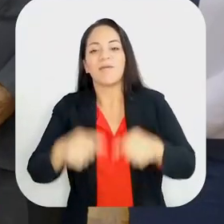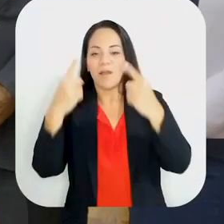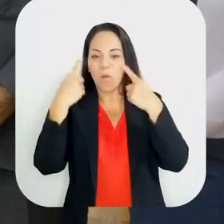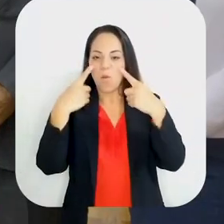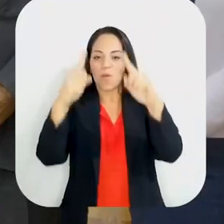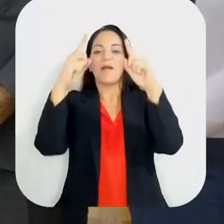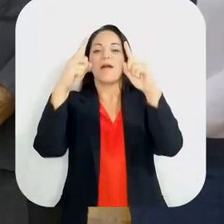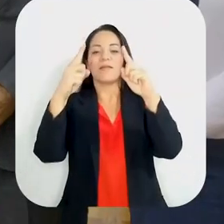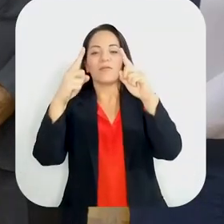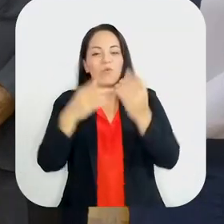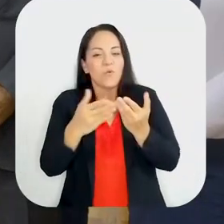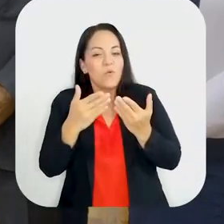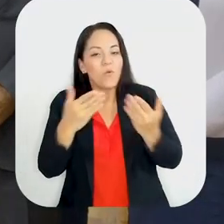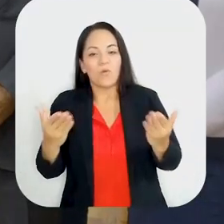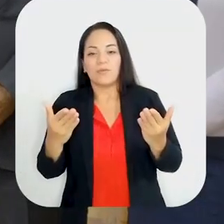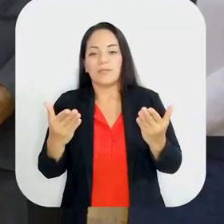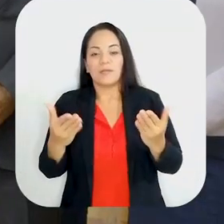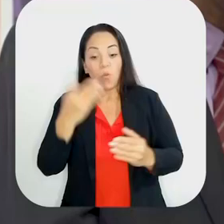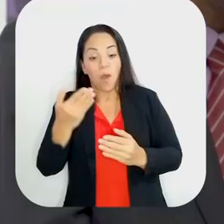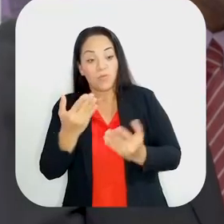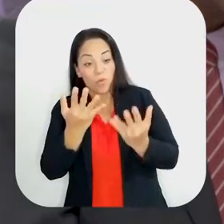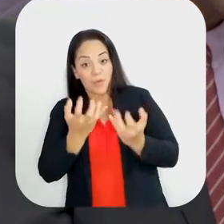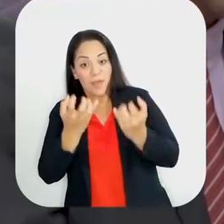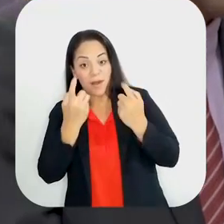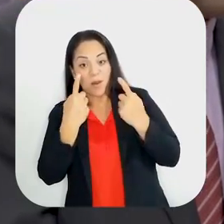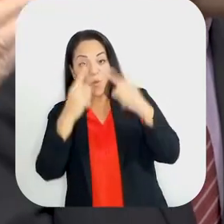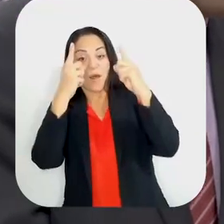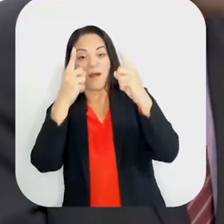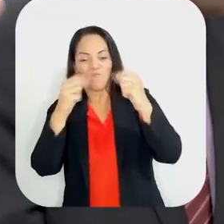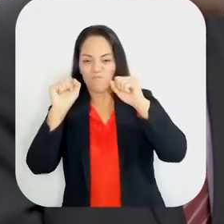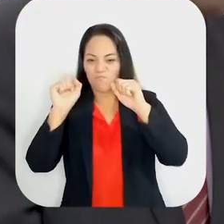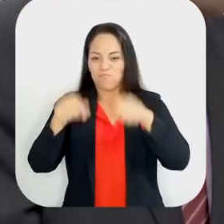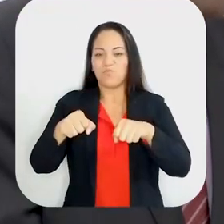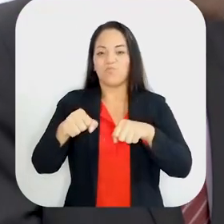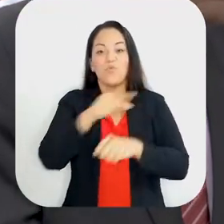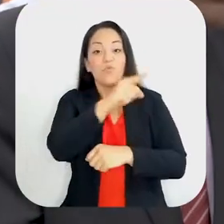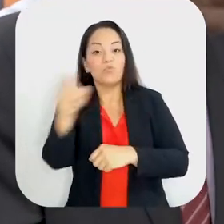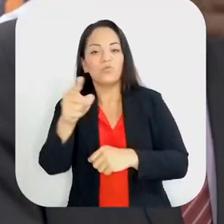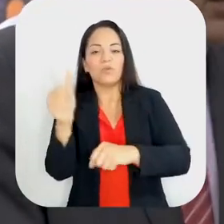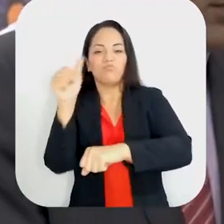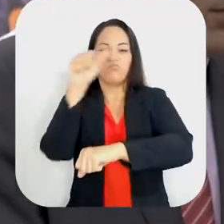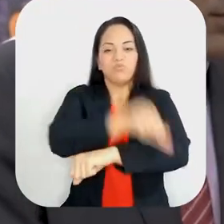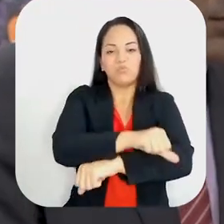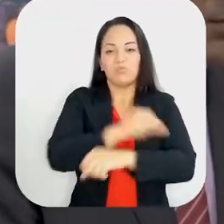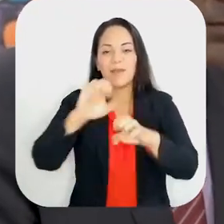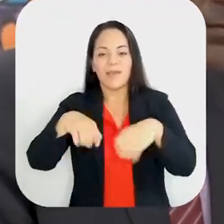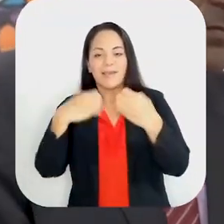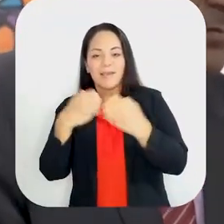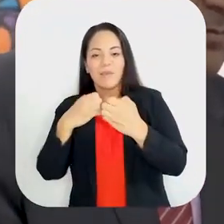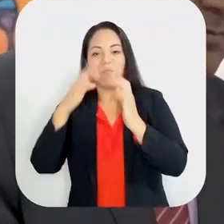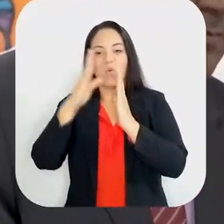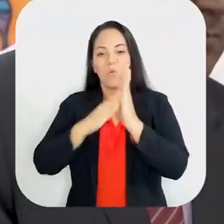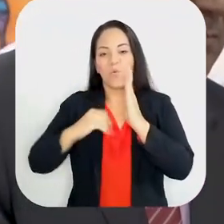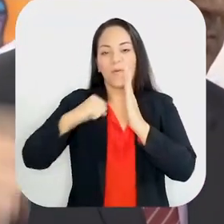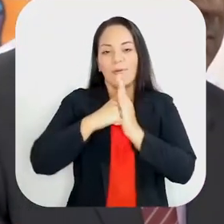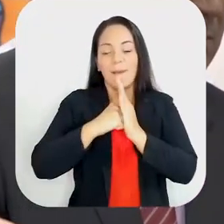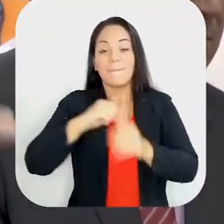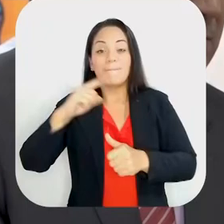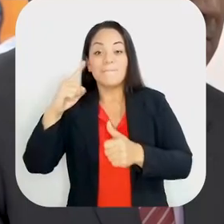cada vez que se lo propone. ¿Por Derrotaron ustedes a Nueva Zelandia en el primer